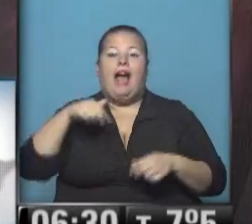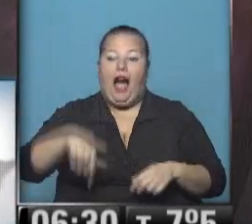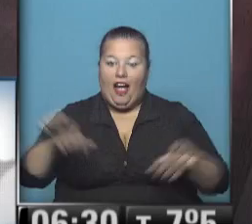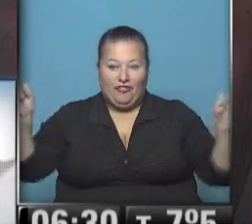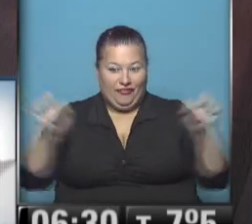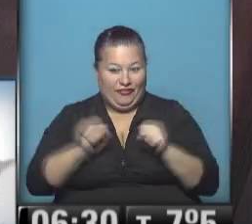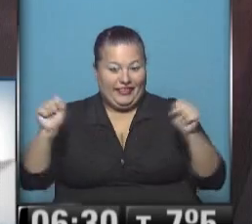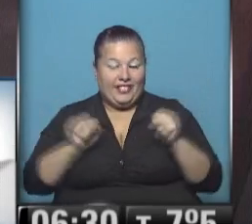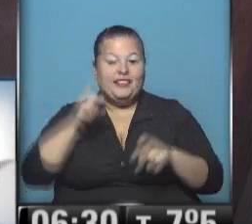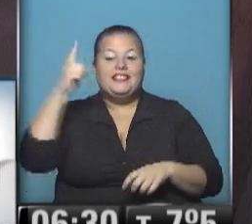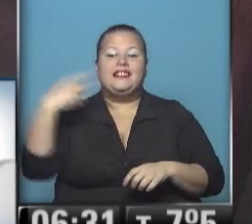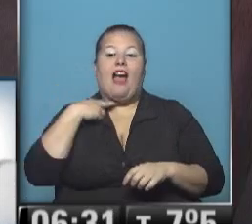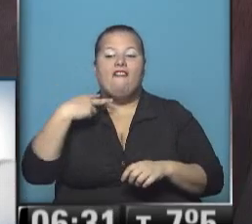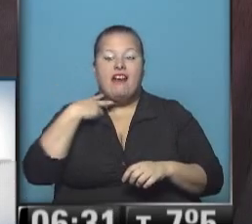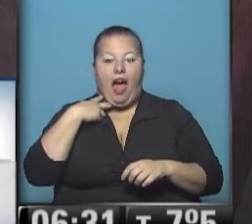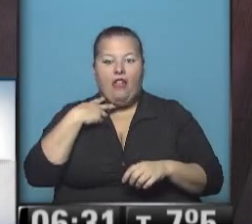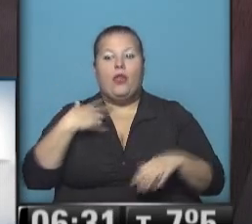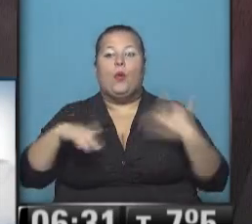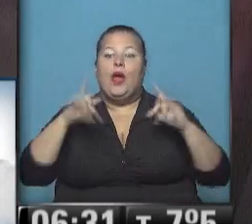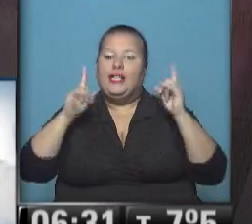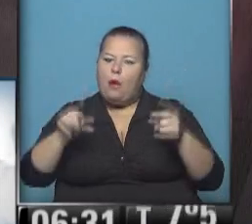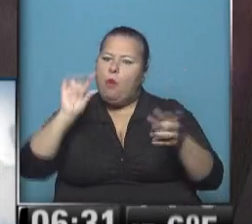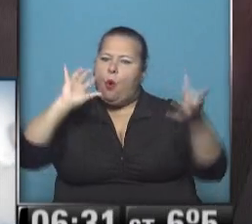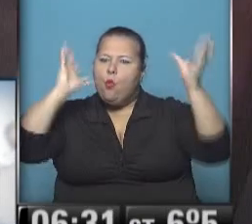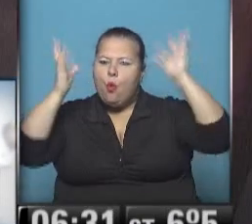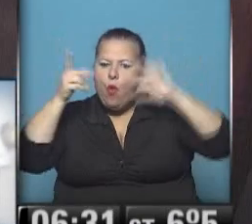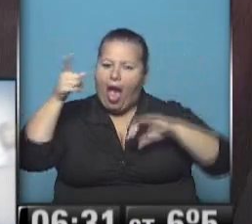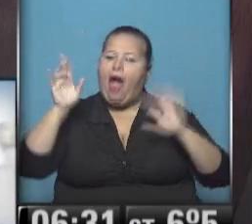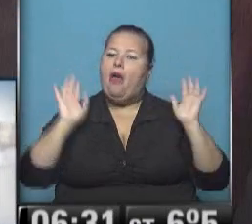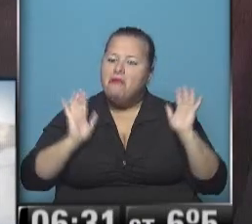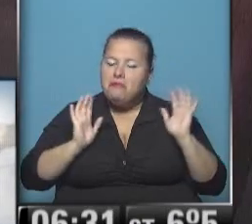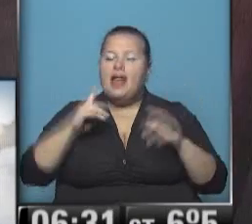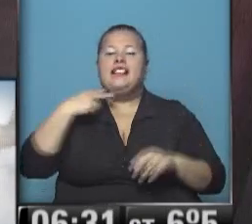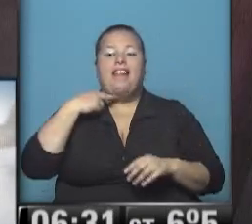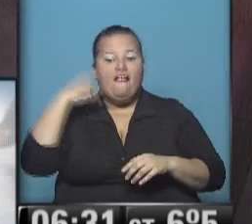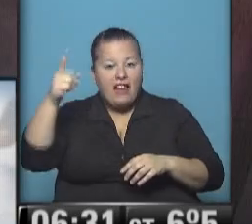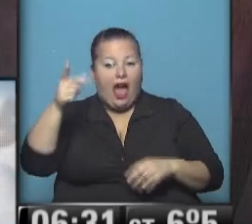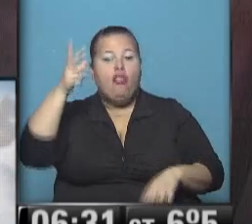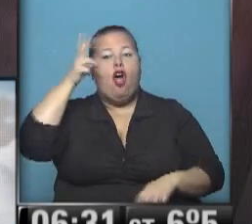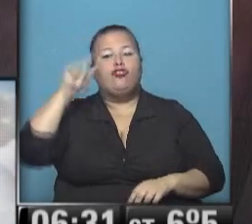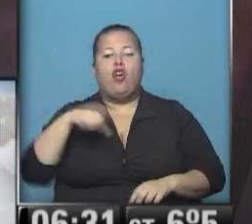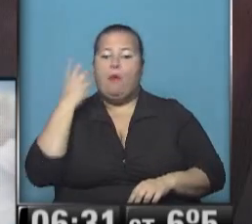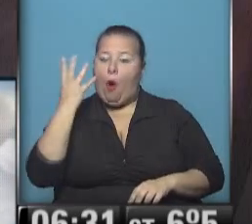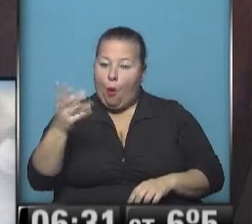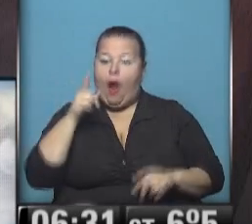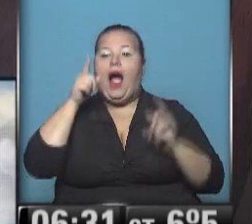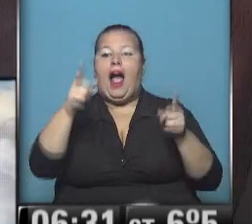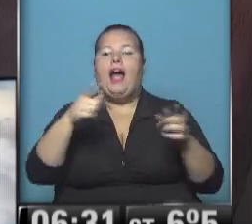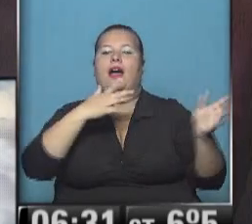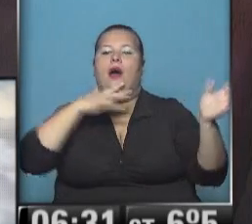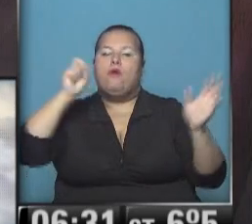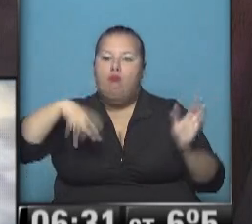haciendo frío San Fernando! ¡Ay, además está un poco nublado! ¡San Fernando! ¡8, 4! ¡Allí entra